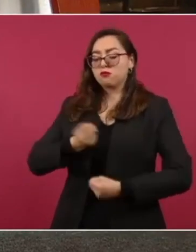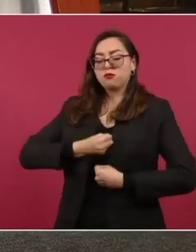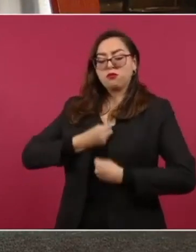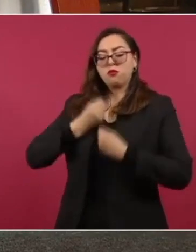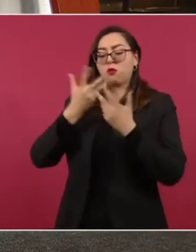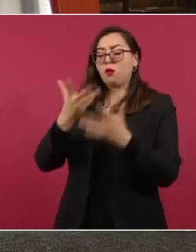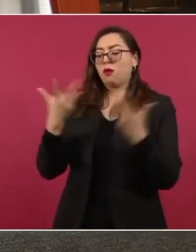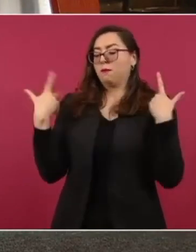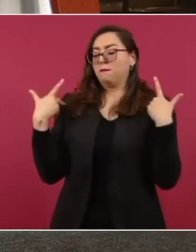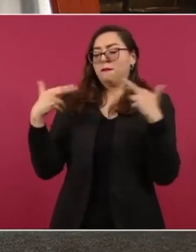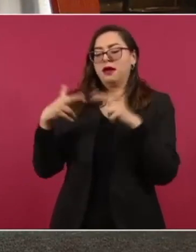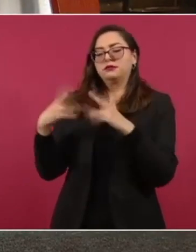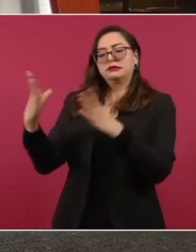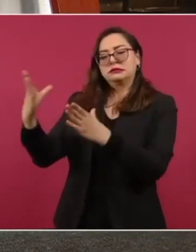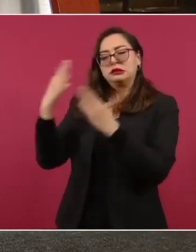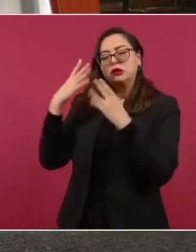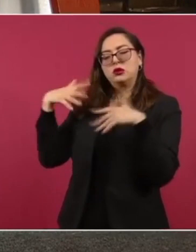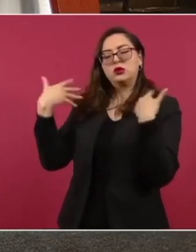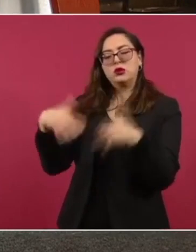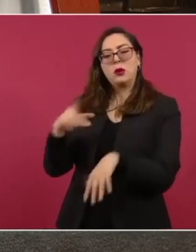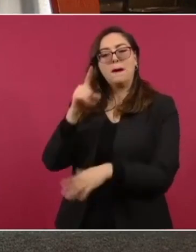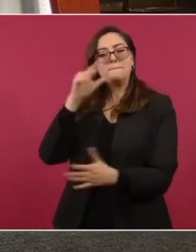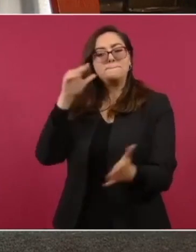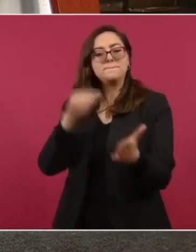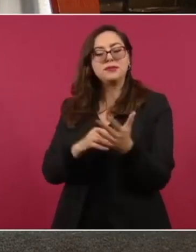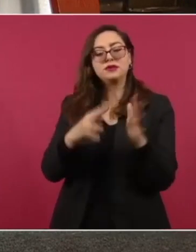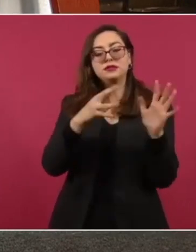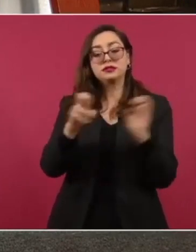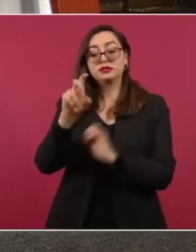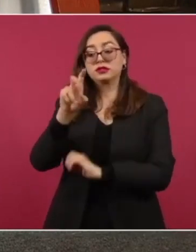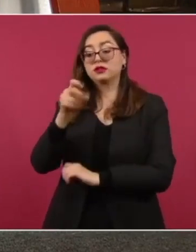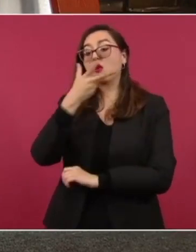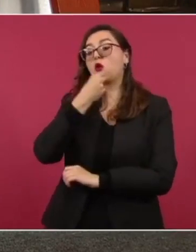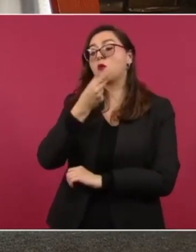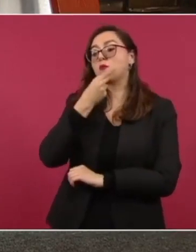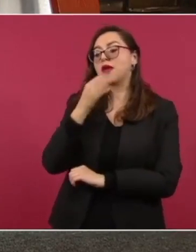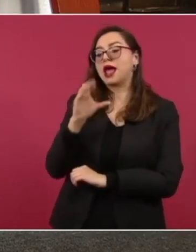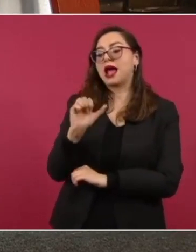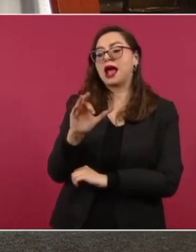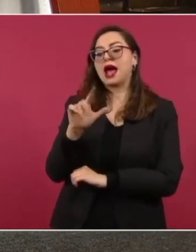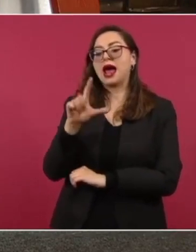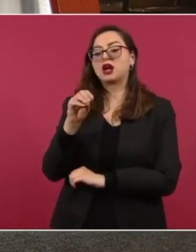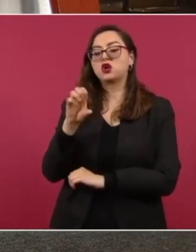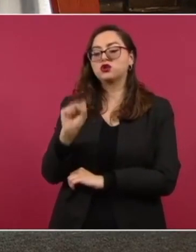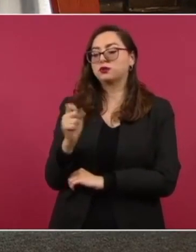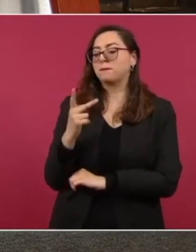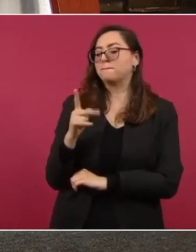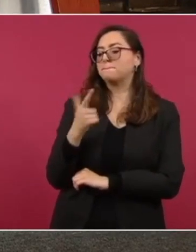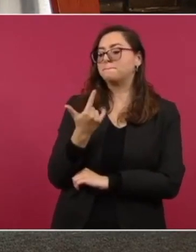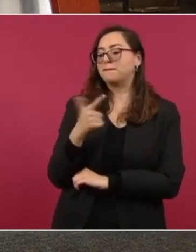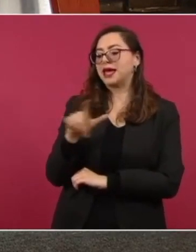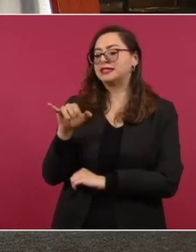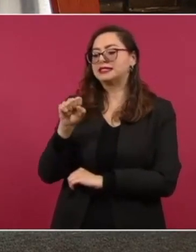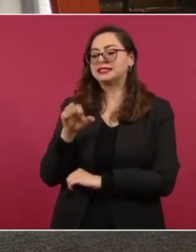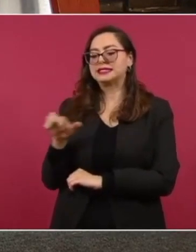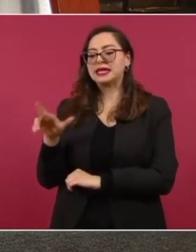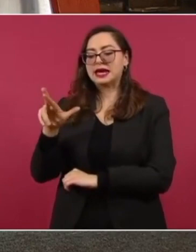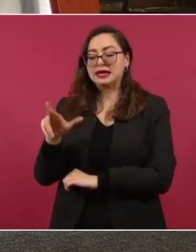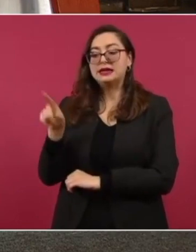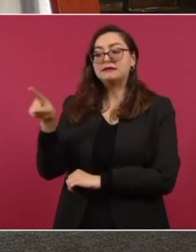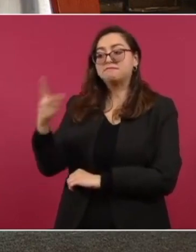en 1930 sostenía que el anhelo de la libertad